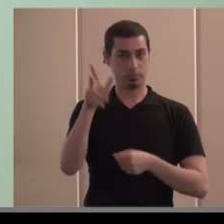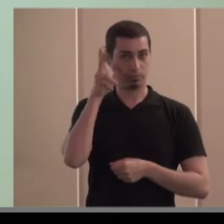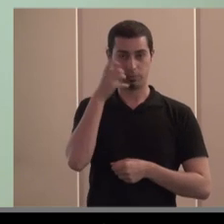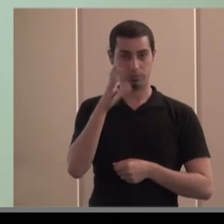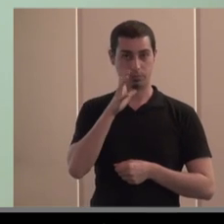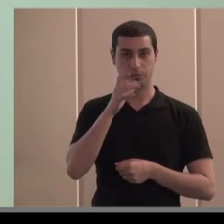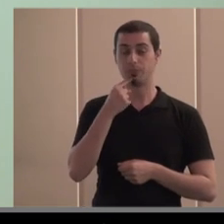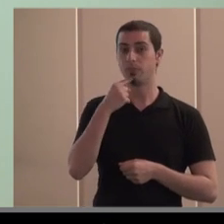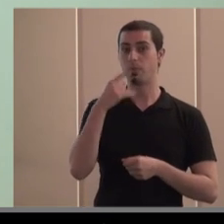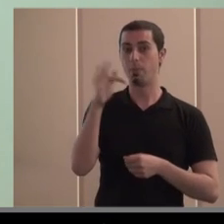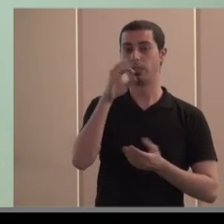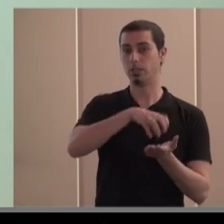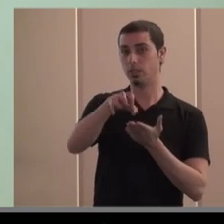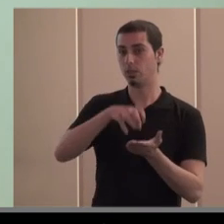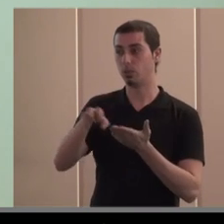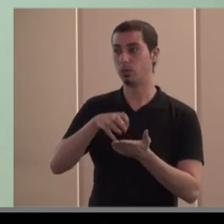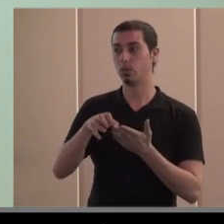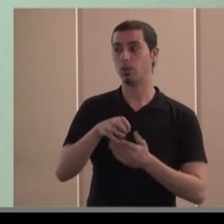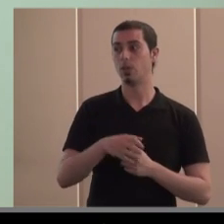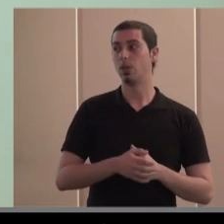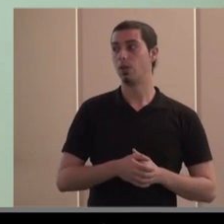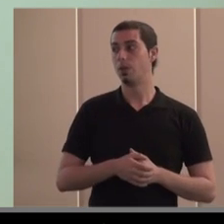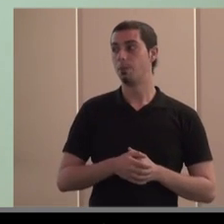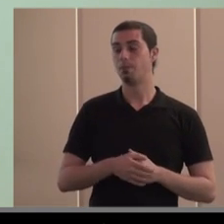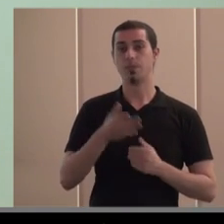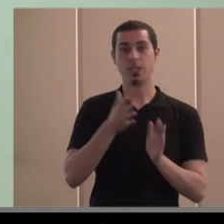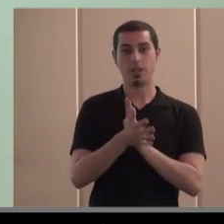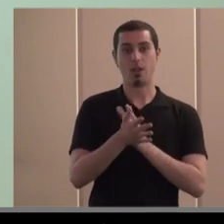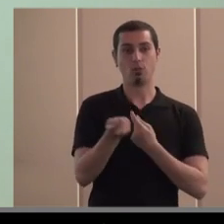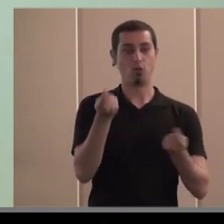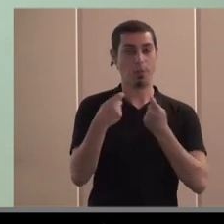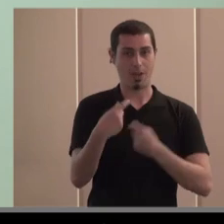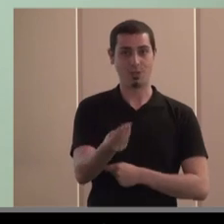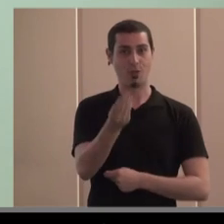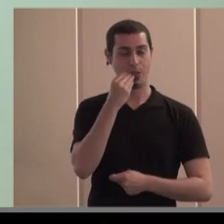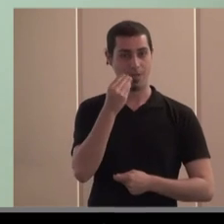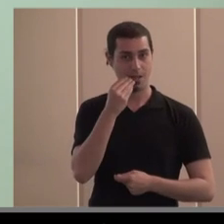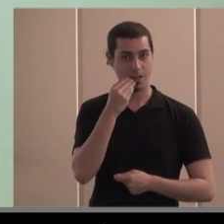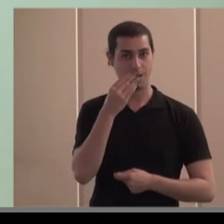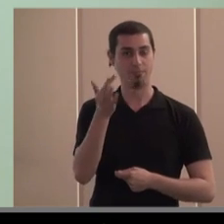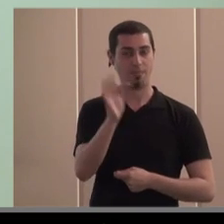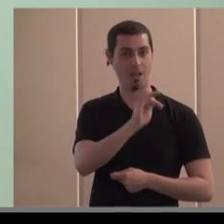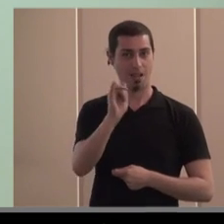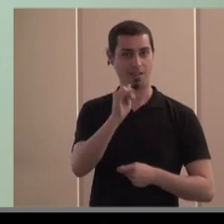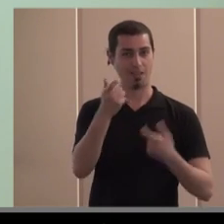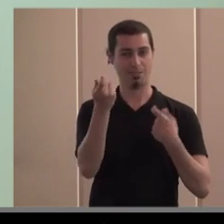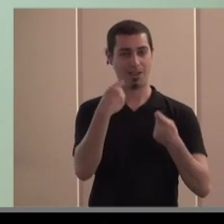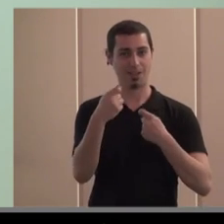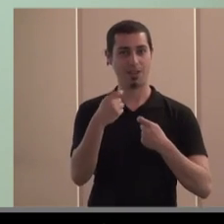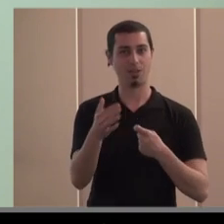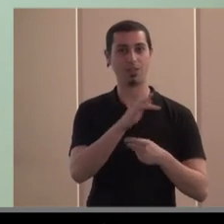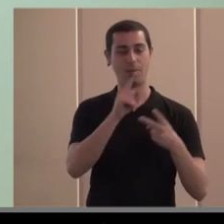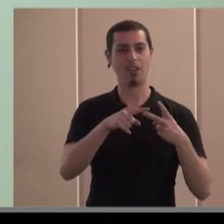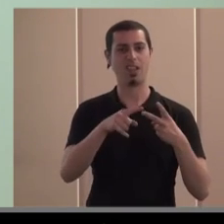su negocio en la distribución alimentaria por lo tanto tenemos supermercados de alimentación básicamente aunque también existe en temas de